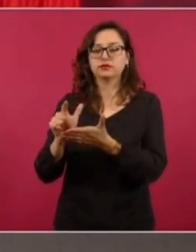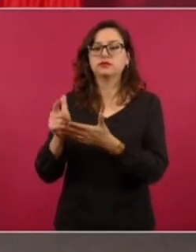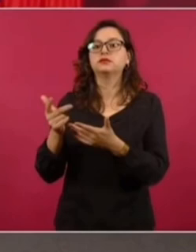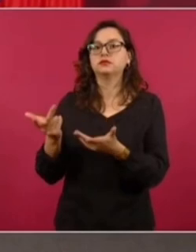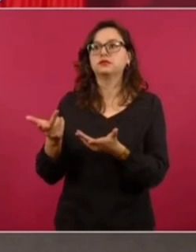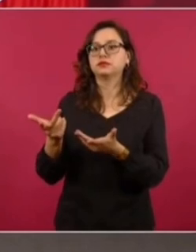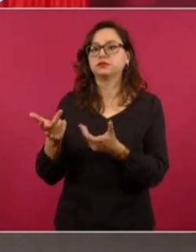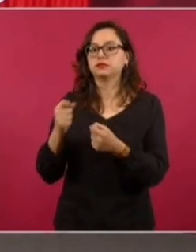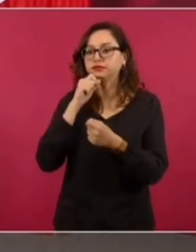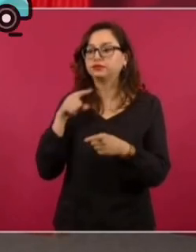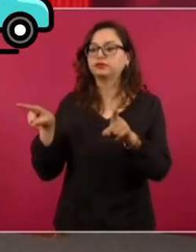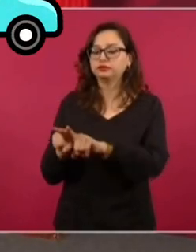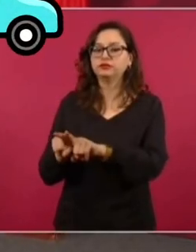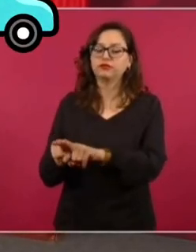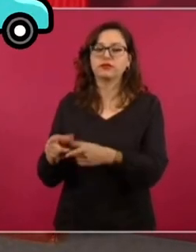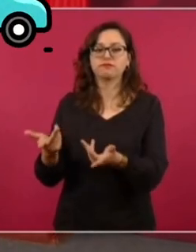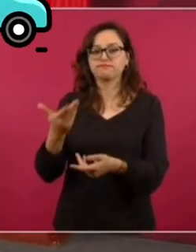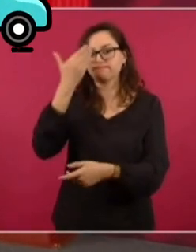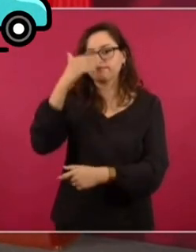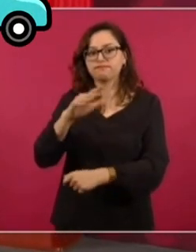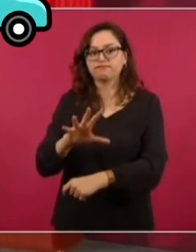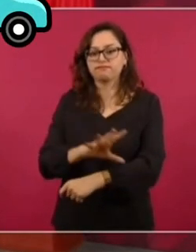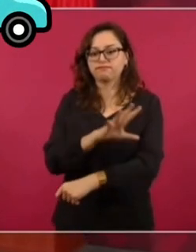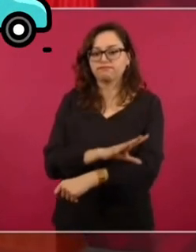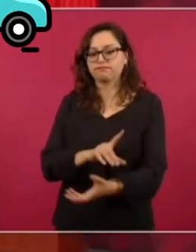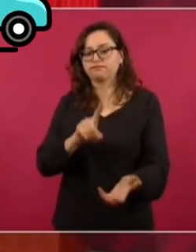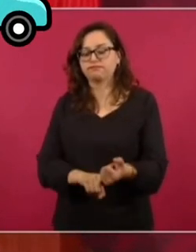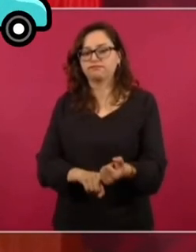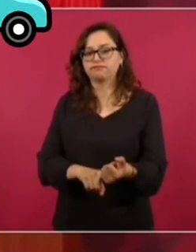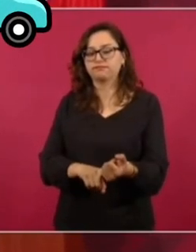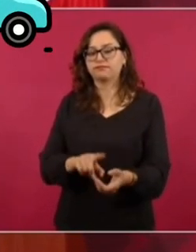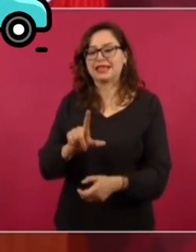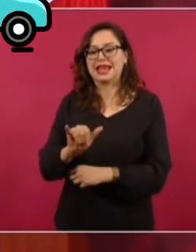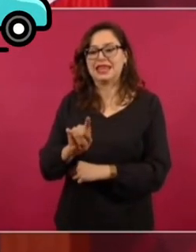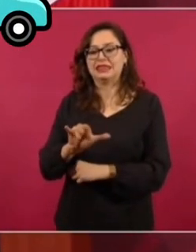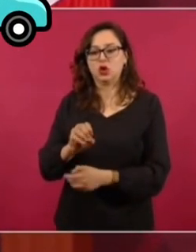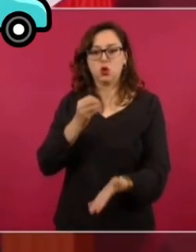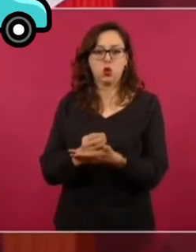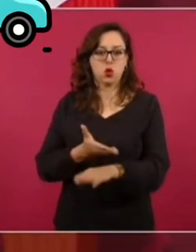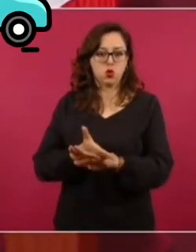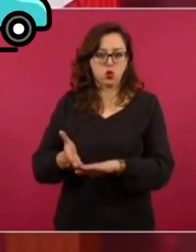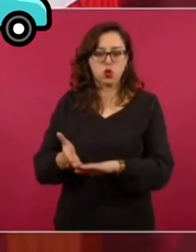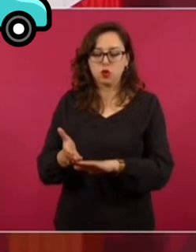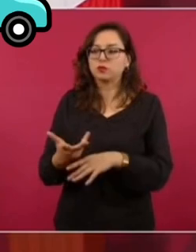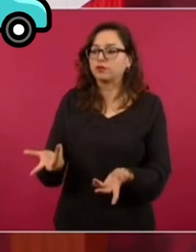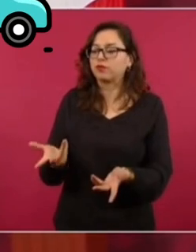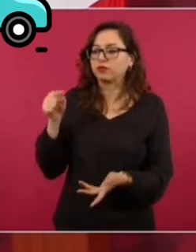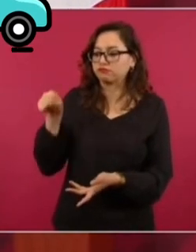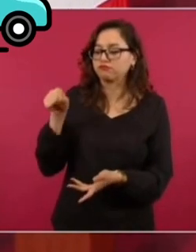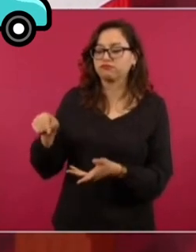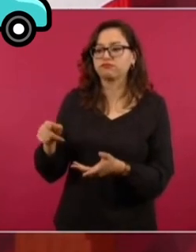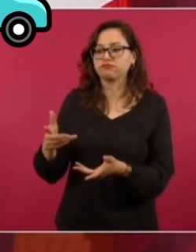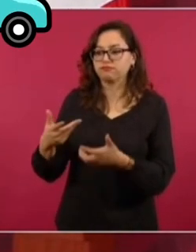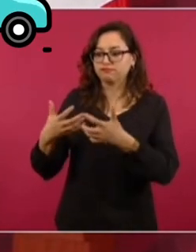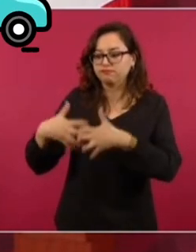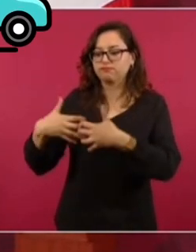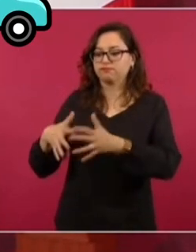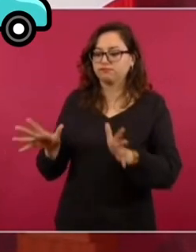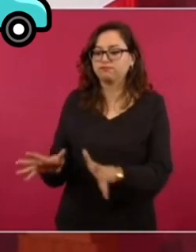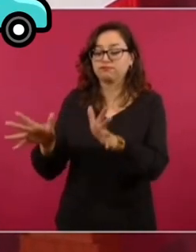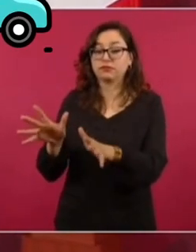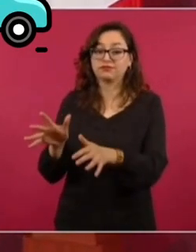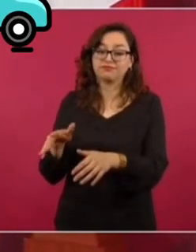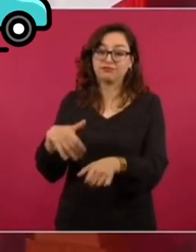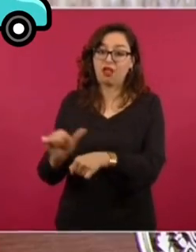de producción de baterías con litio, para impulsar en Sonora la industria